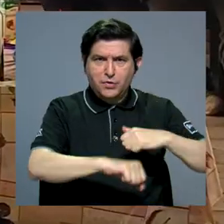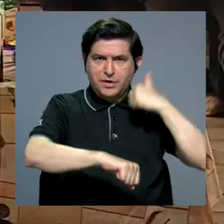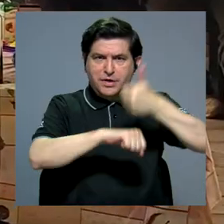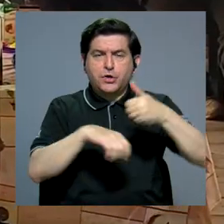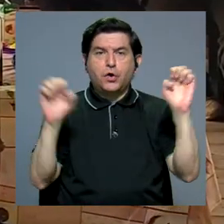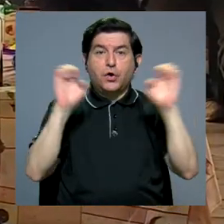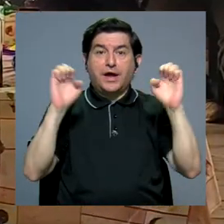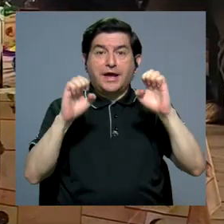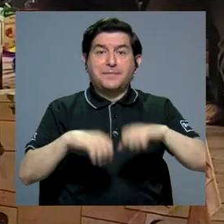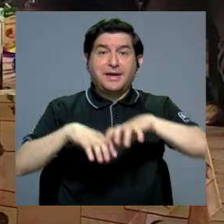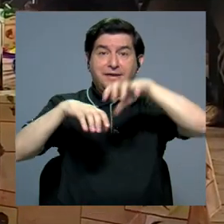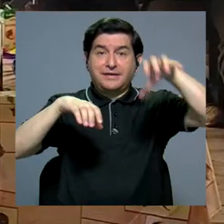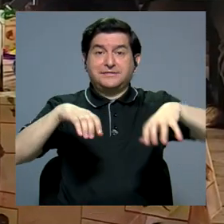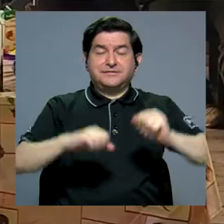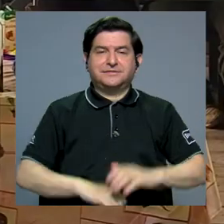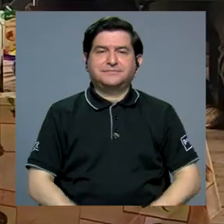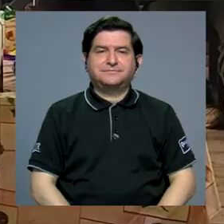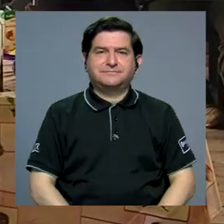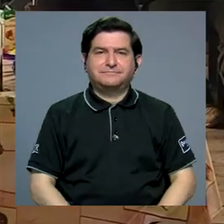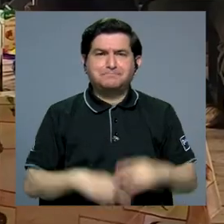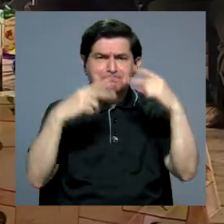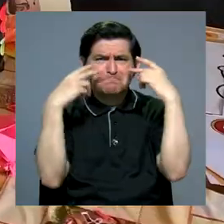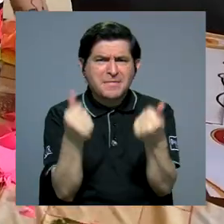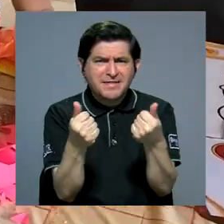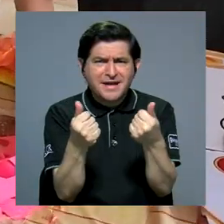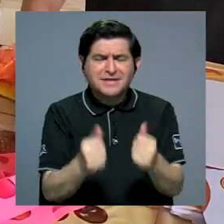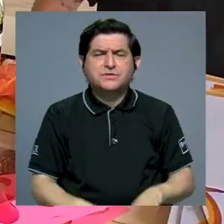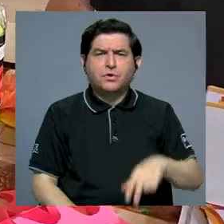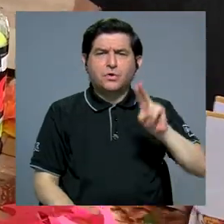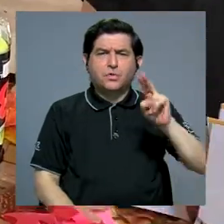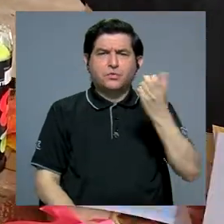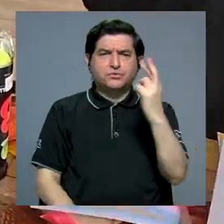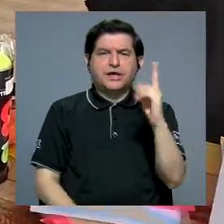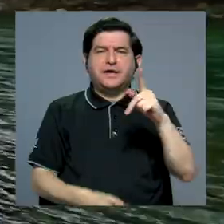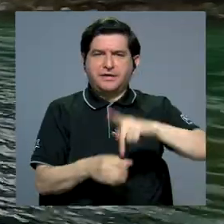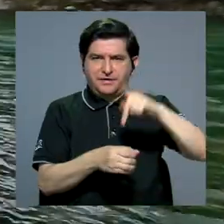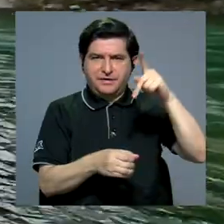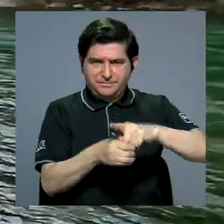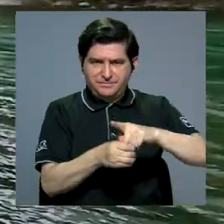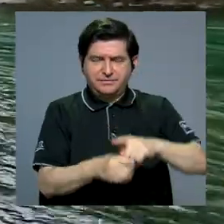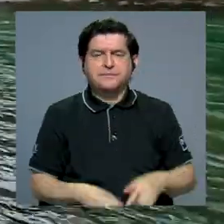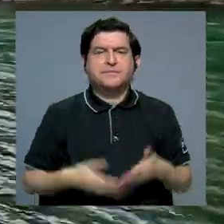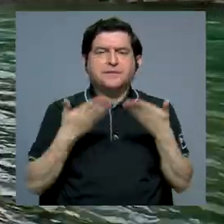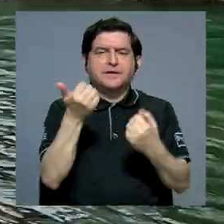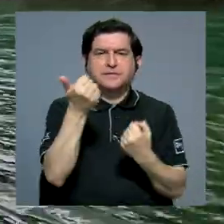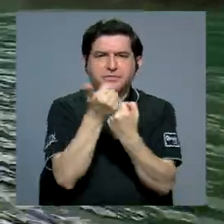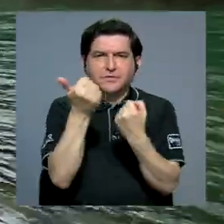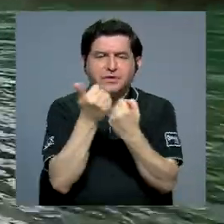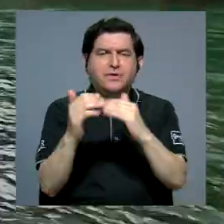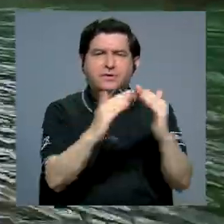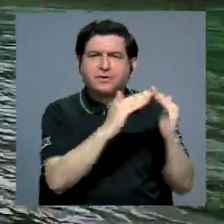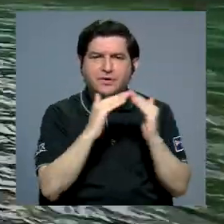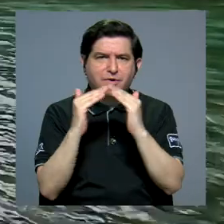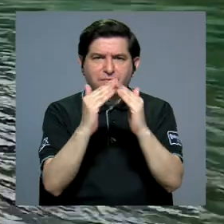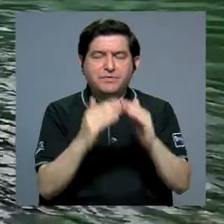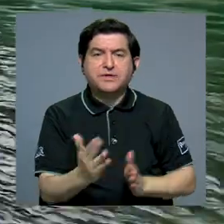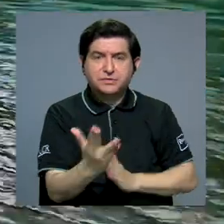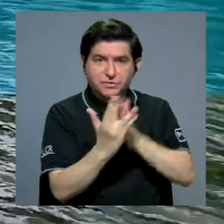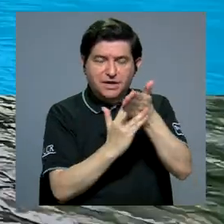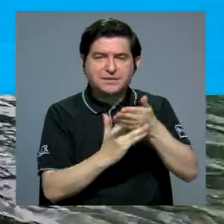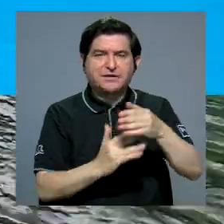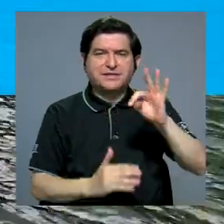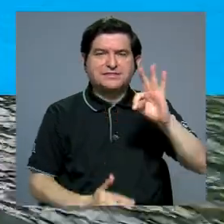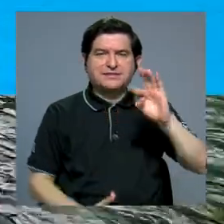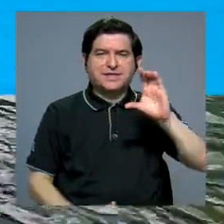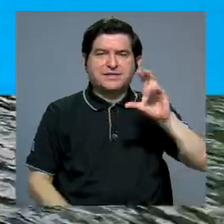local decretó emergencia cantonal. De inmediato, la UCR se involucró y brindó apoyo a la población